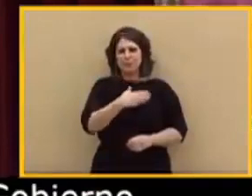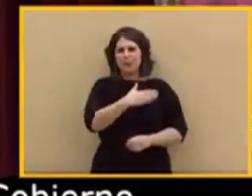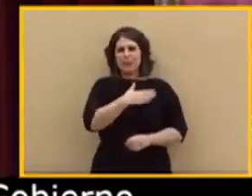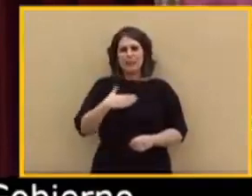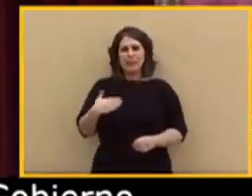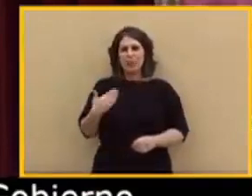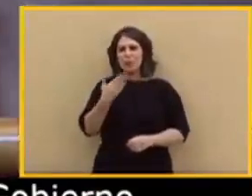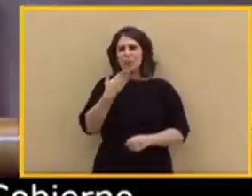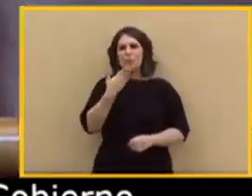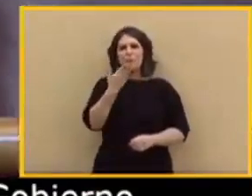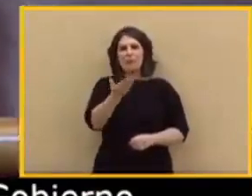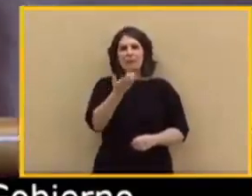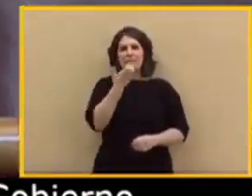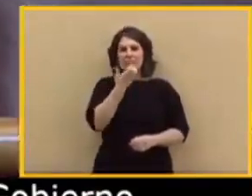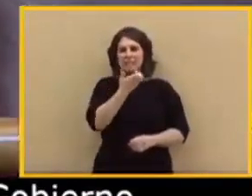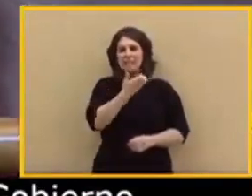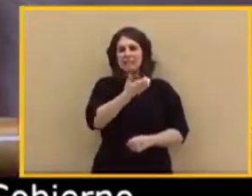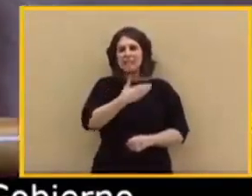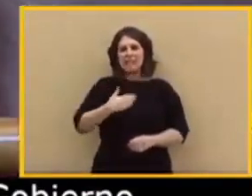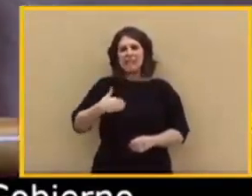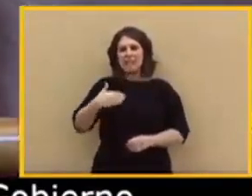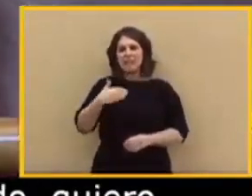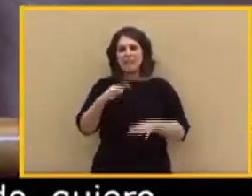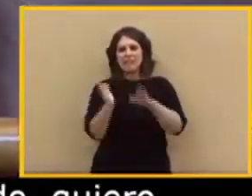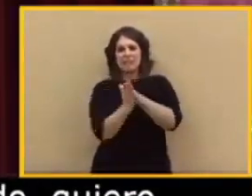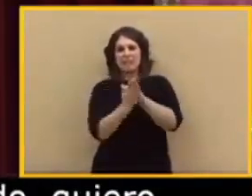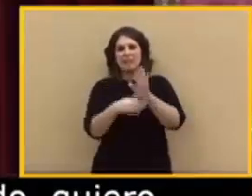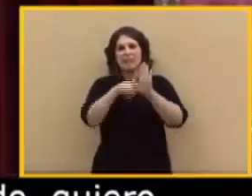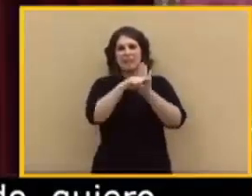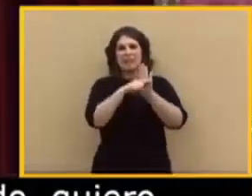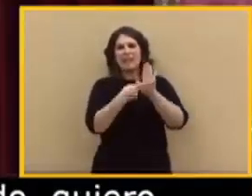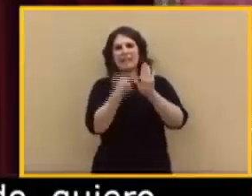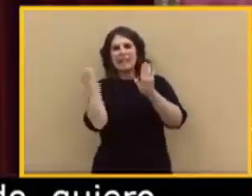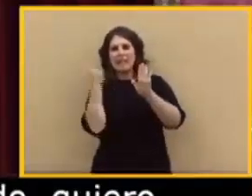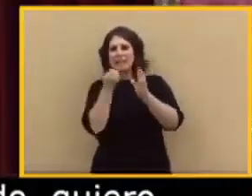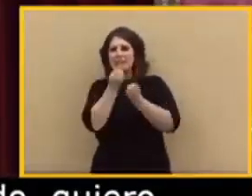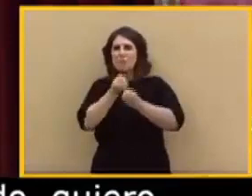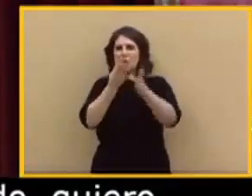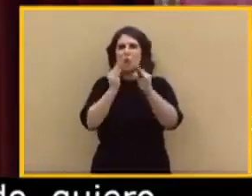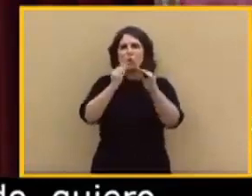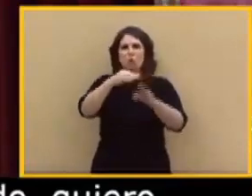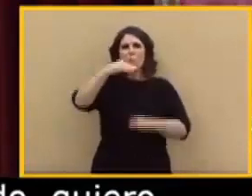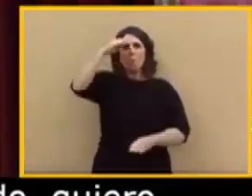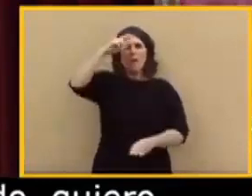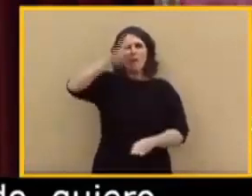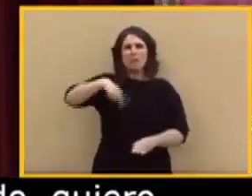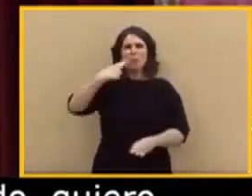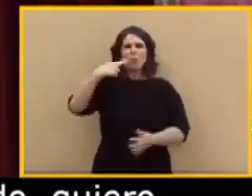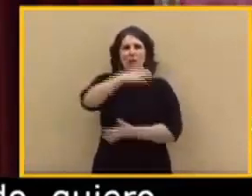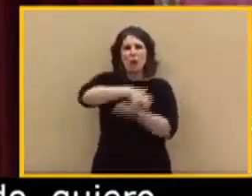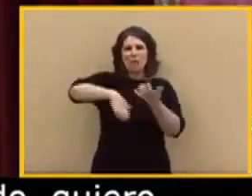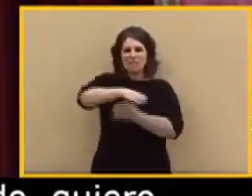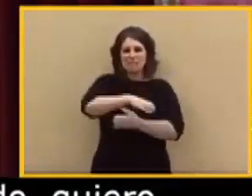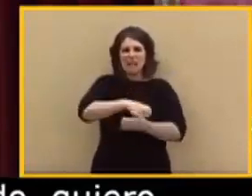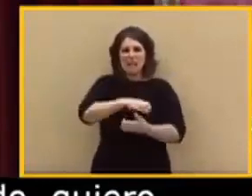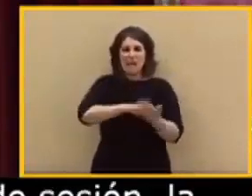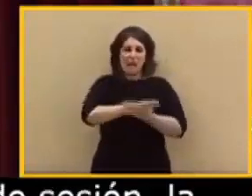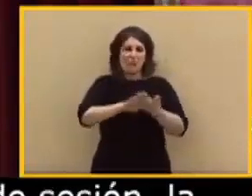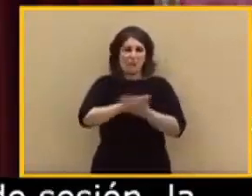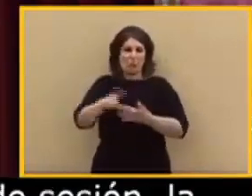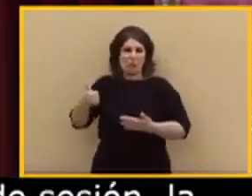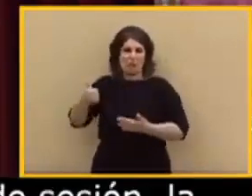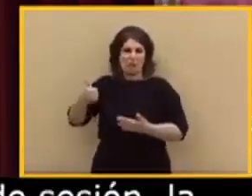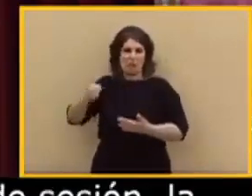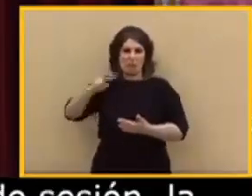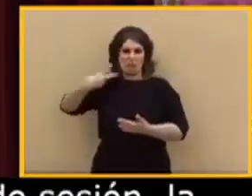si quieres retirar, por favor, del diario de sesiones la expresión «su padre es un terrorista», refiriéndose al vicepresidente segundo del Gobierno.